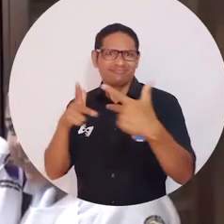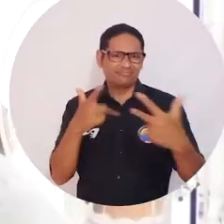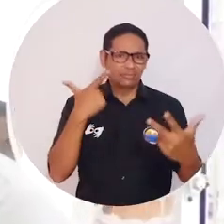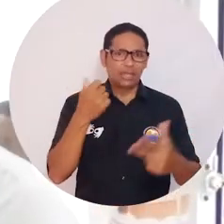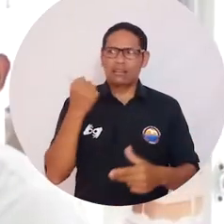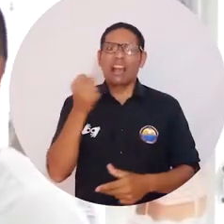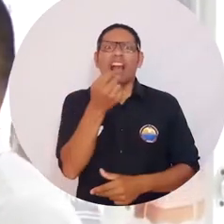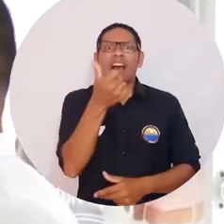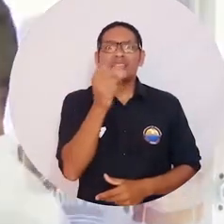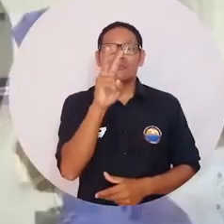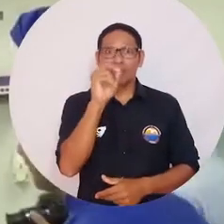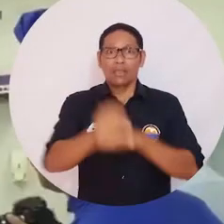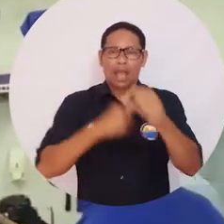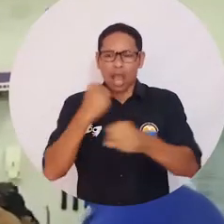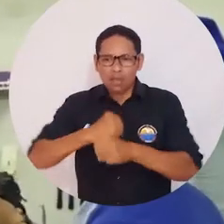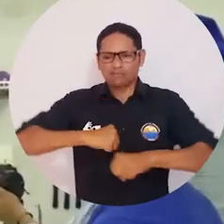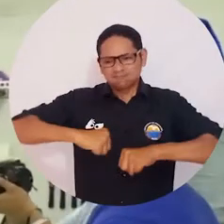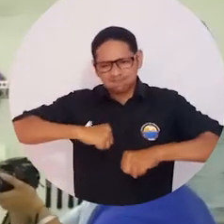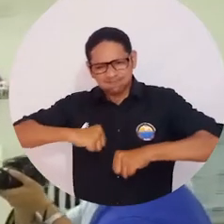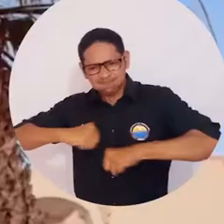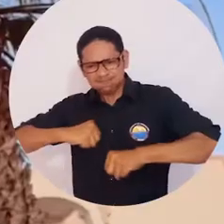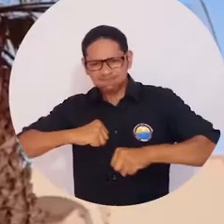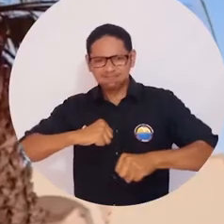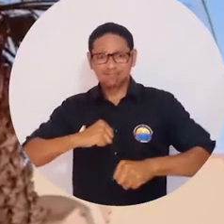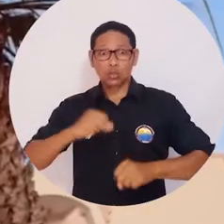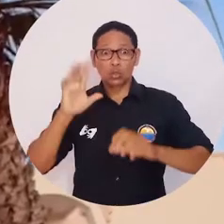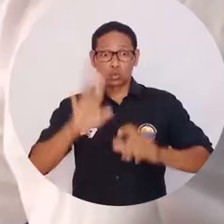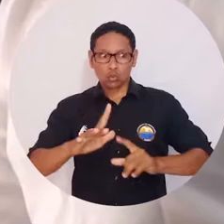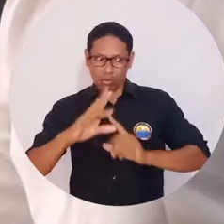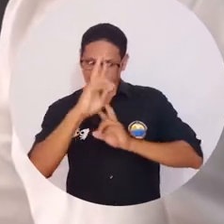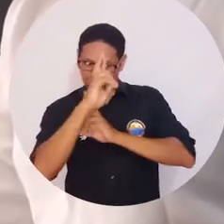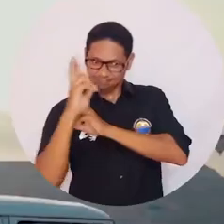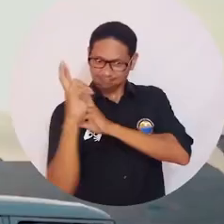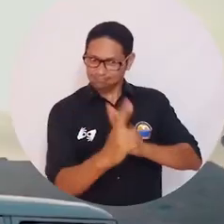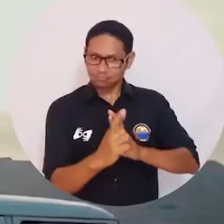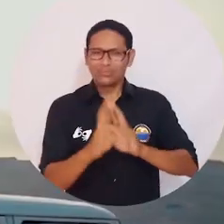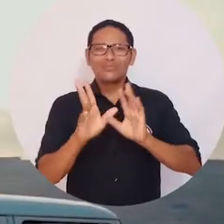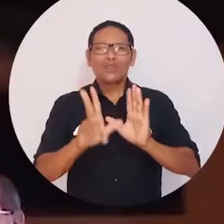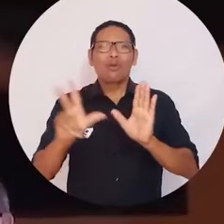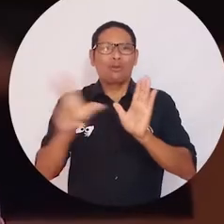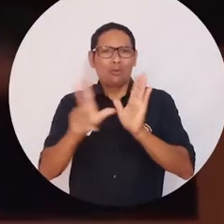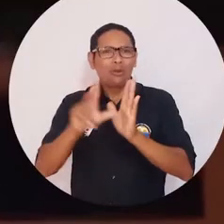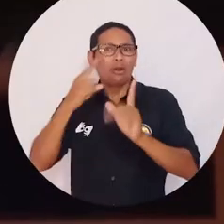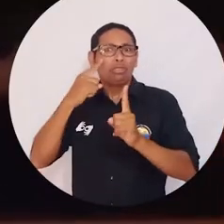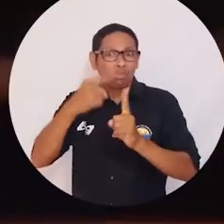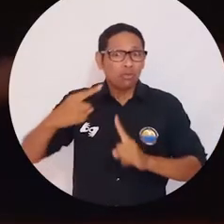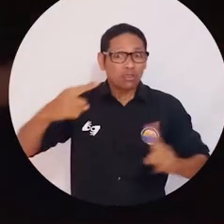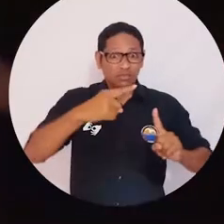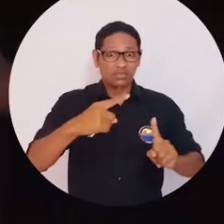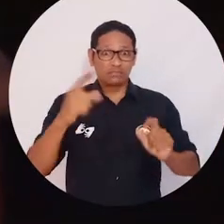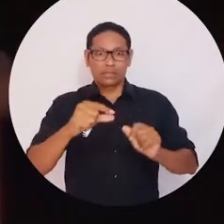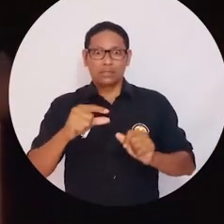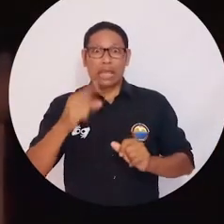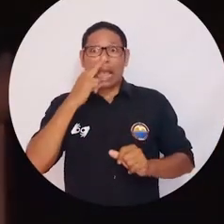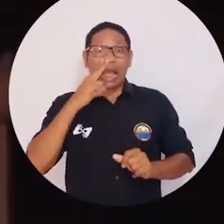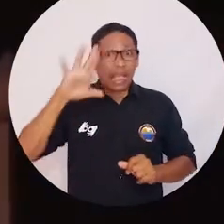conmemoró la trayectoria de casi dos décadas en la que se ha constituido como referente en la educación en hotelería y turismo y en la que ha